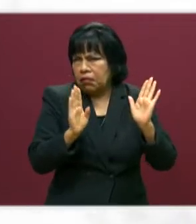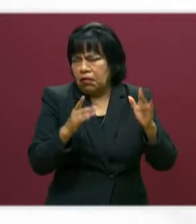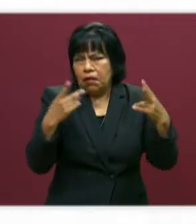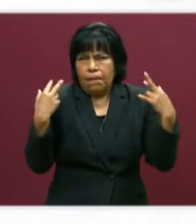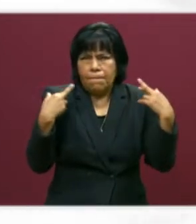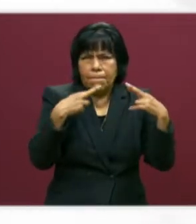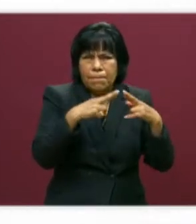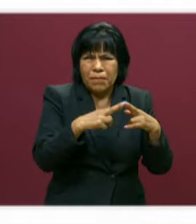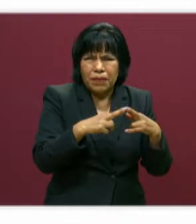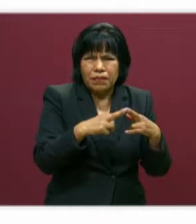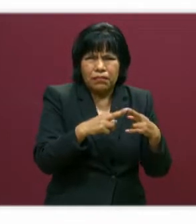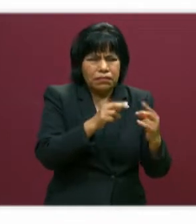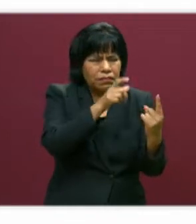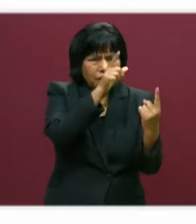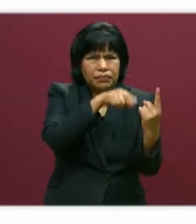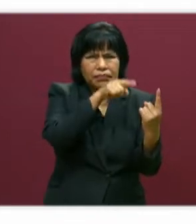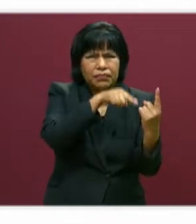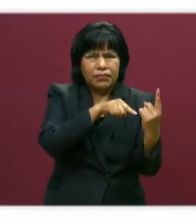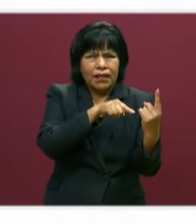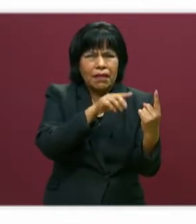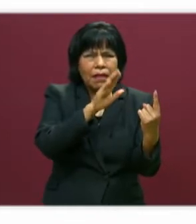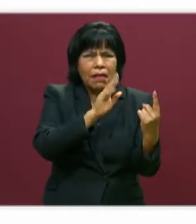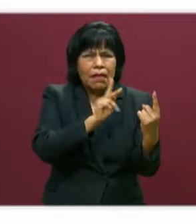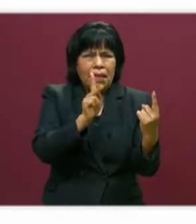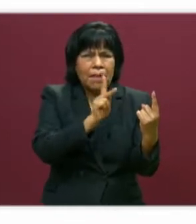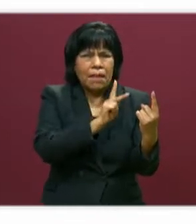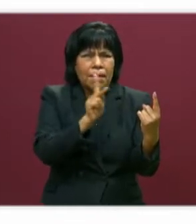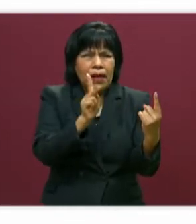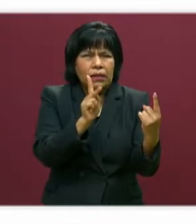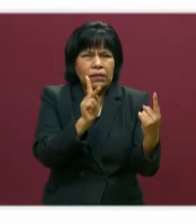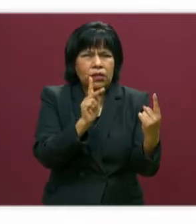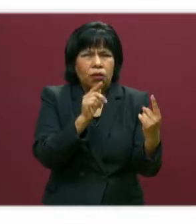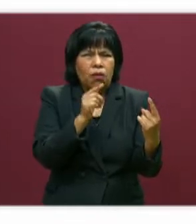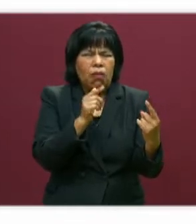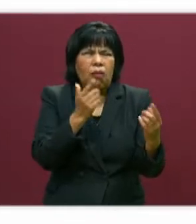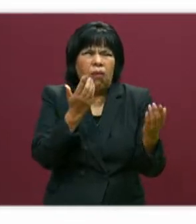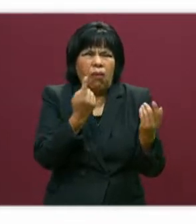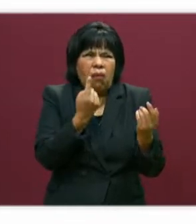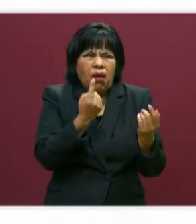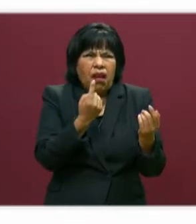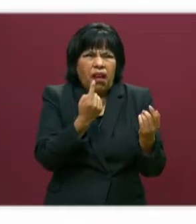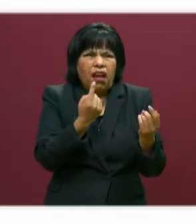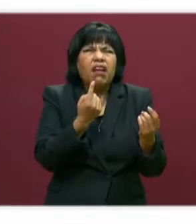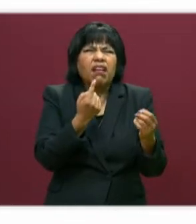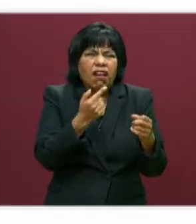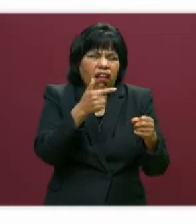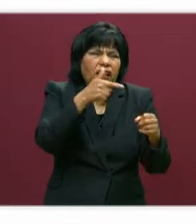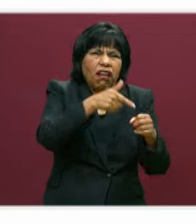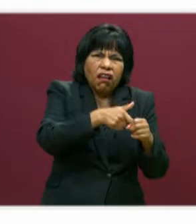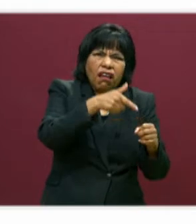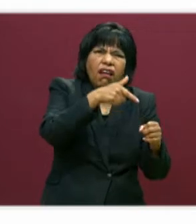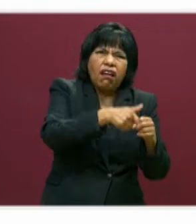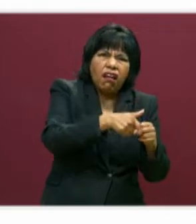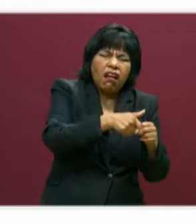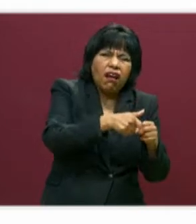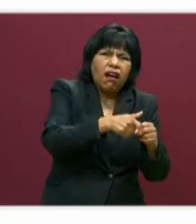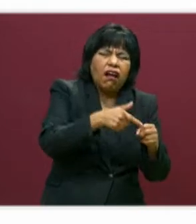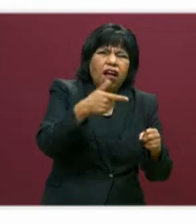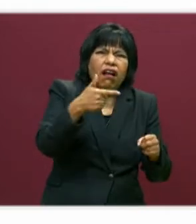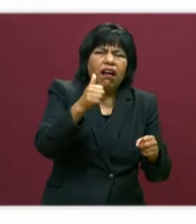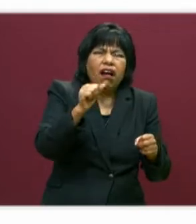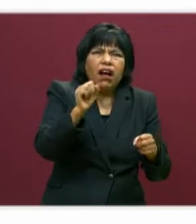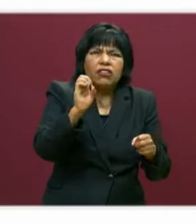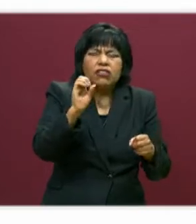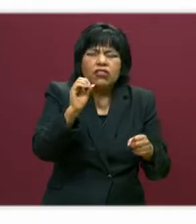maestros que se conciben como gasolineros. Ahí está, mira. ¿Qué cosa es un gasolinero? Pues